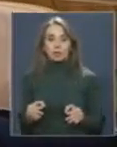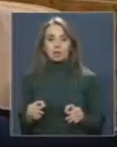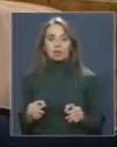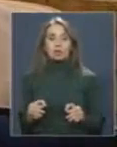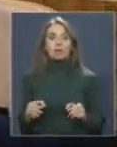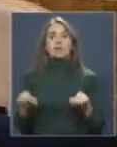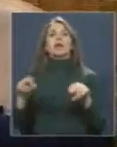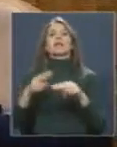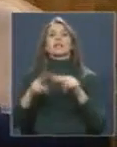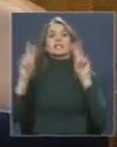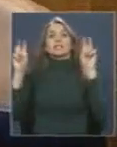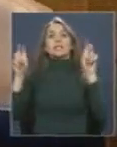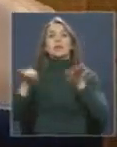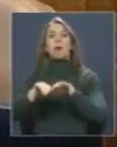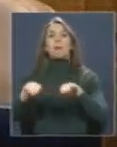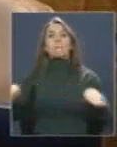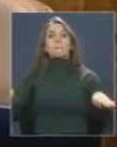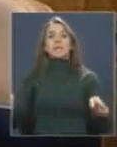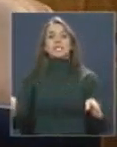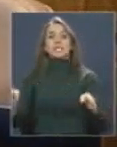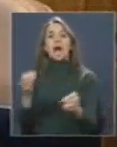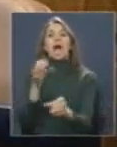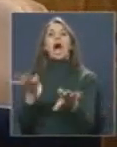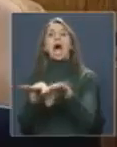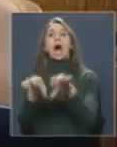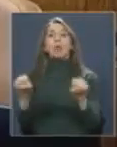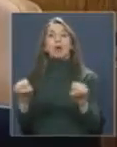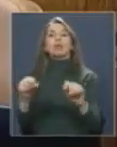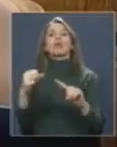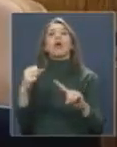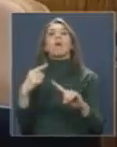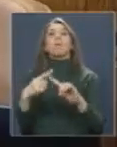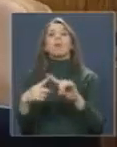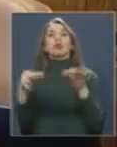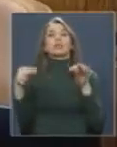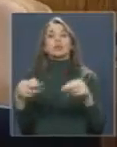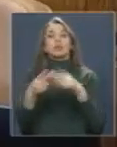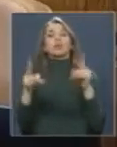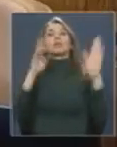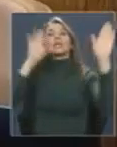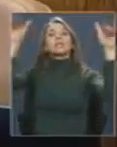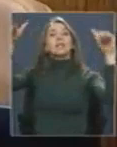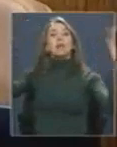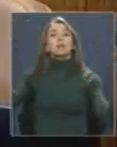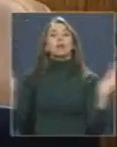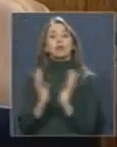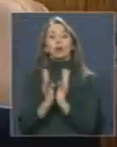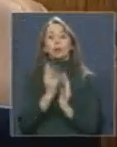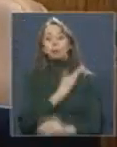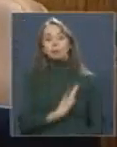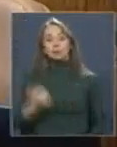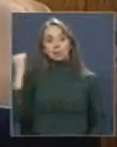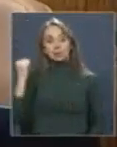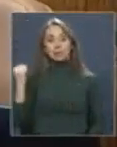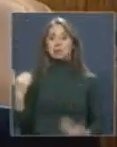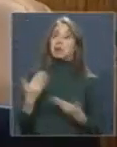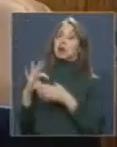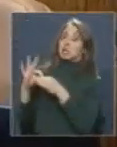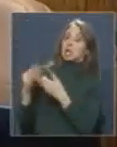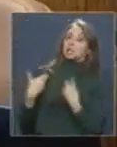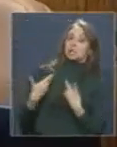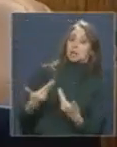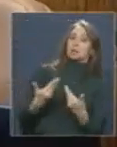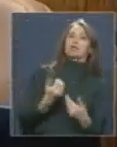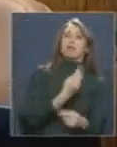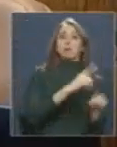Acuerdos por la Seguridad Pública, que convocó el Presidente Piñera. Y aprovecho de agradecer porque nos invitaron a distintos diputados, senadores,